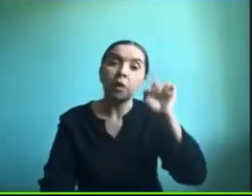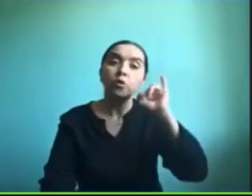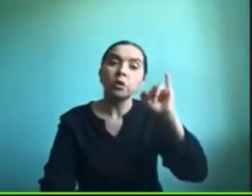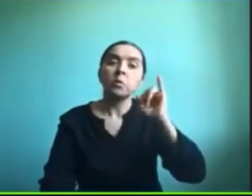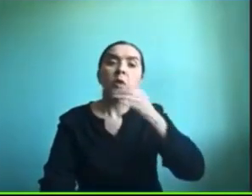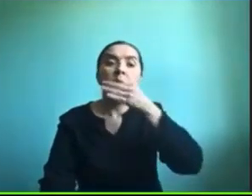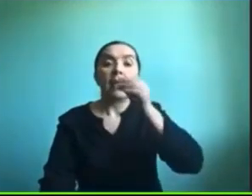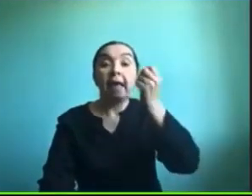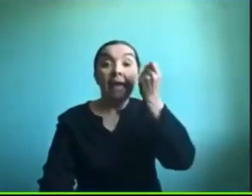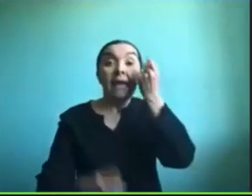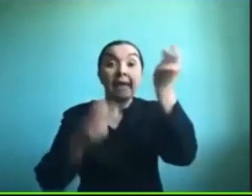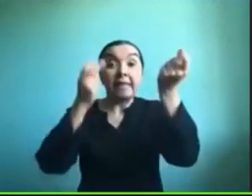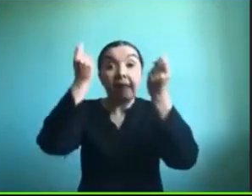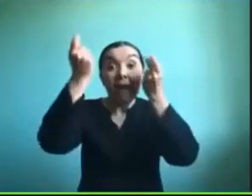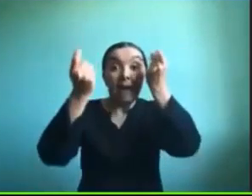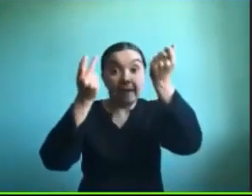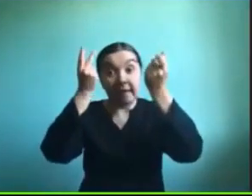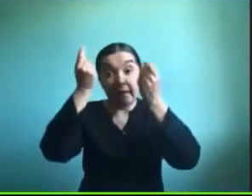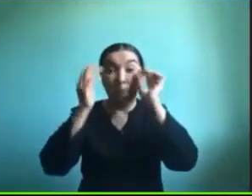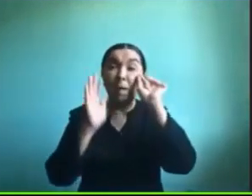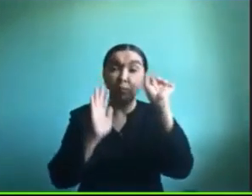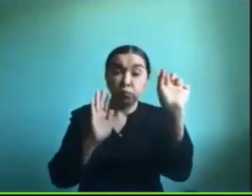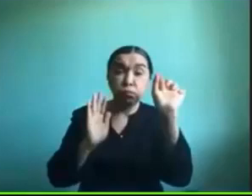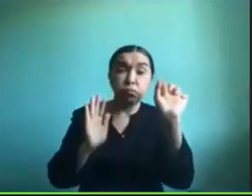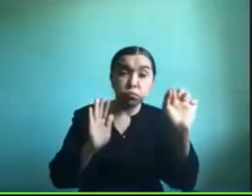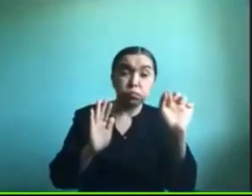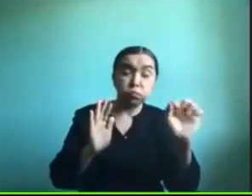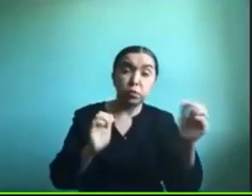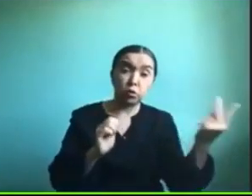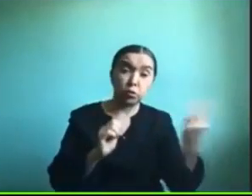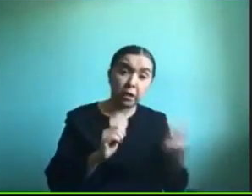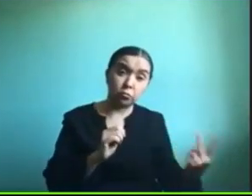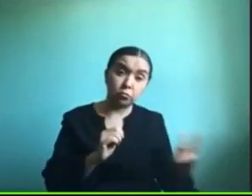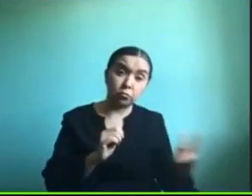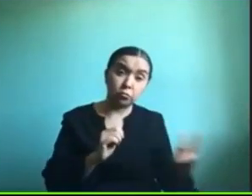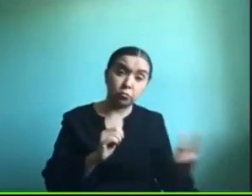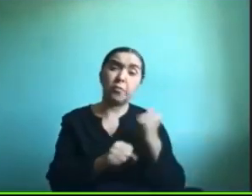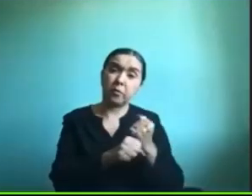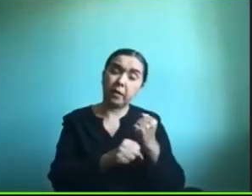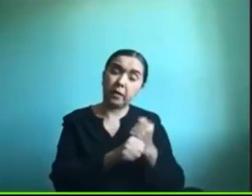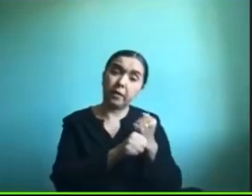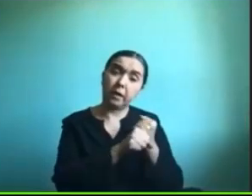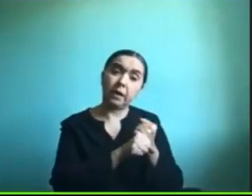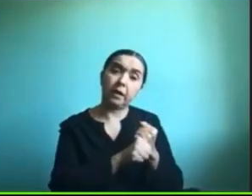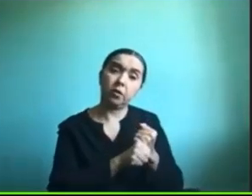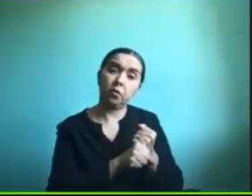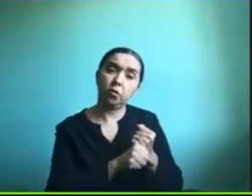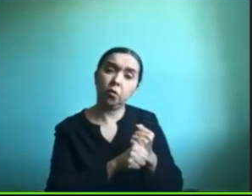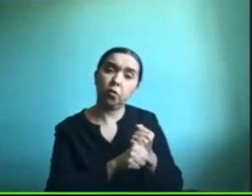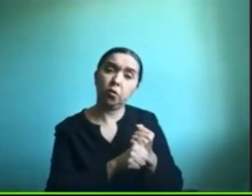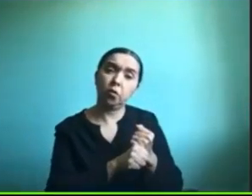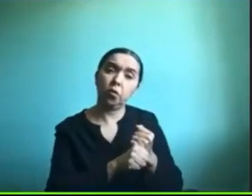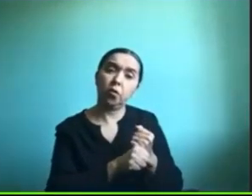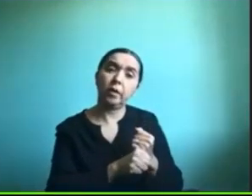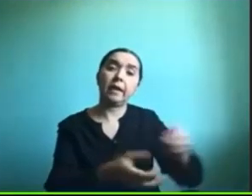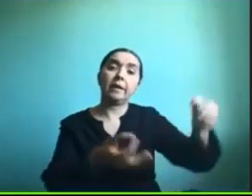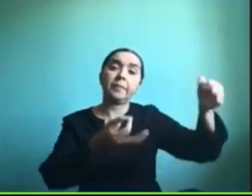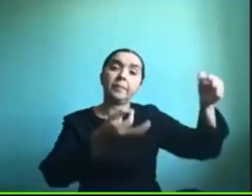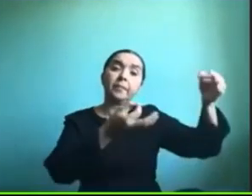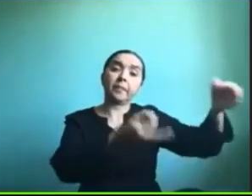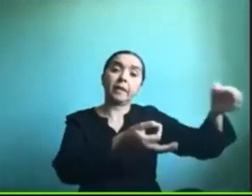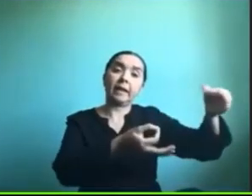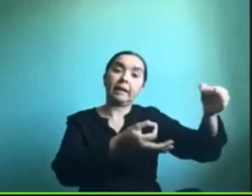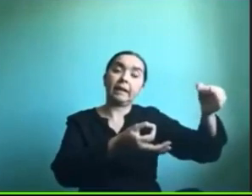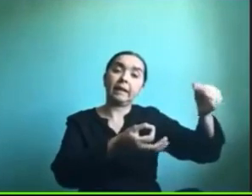cosas más específicas y con Olivia también ahora estamos trabajando en la generación de dos guías una guía